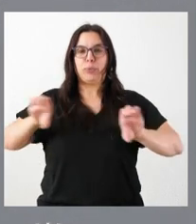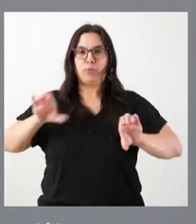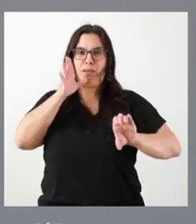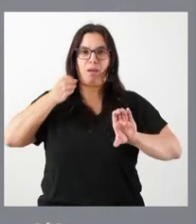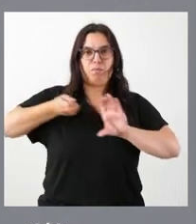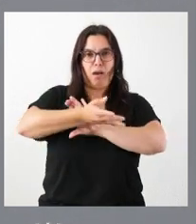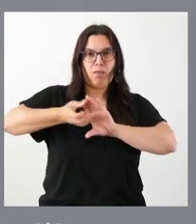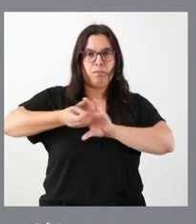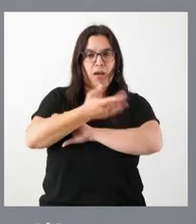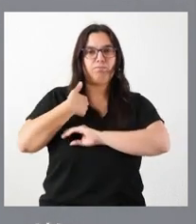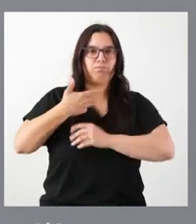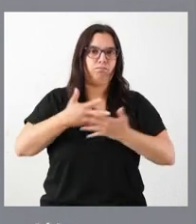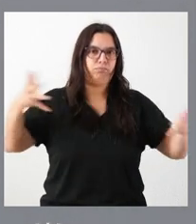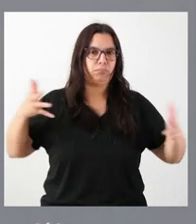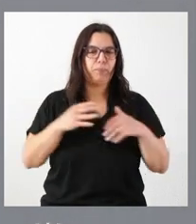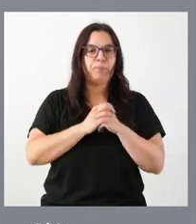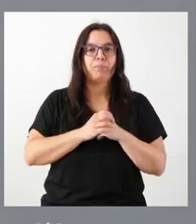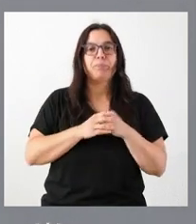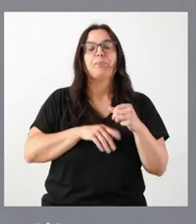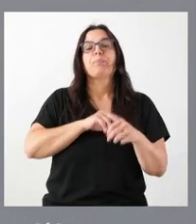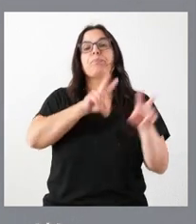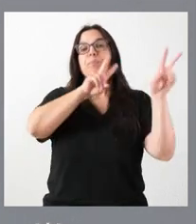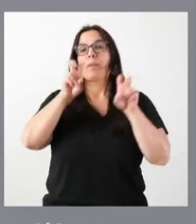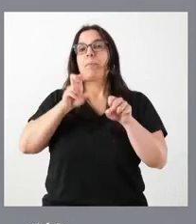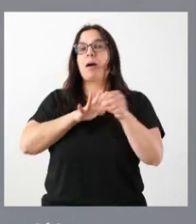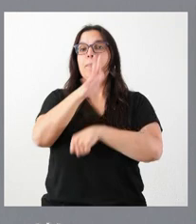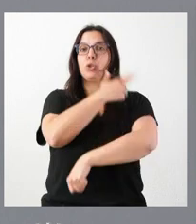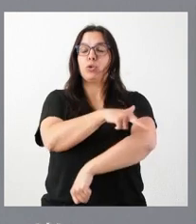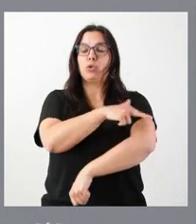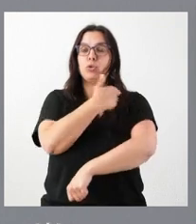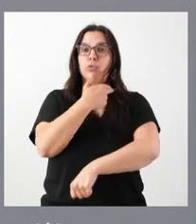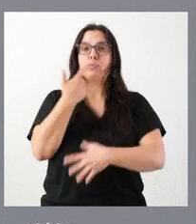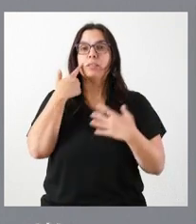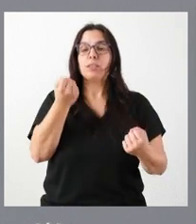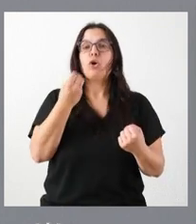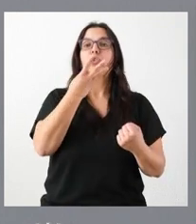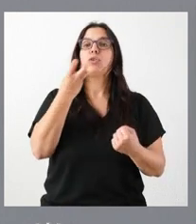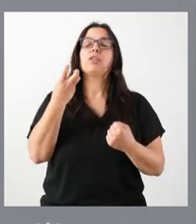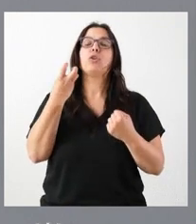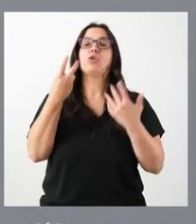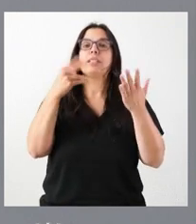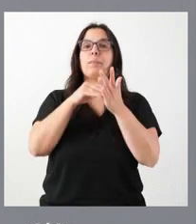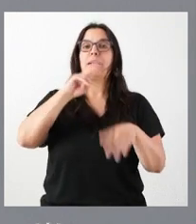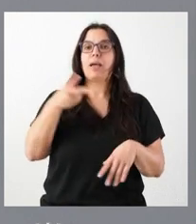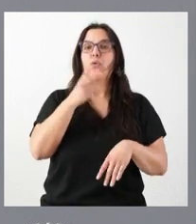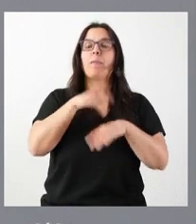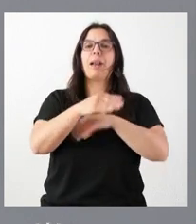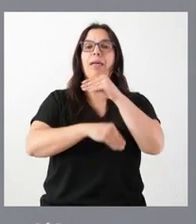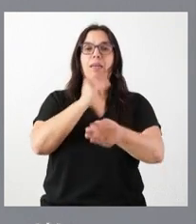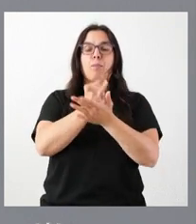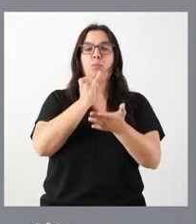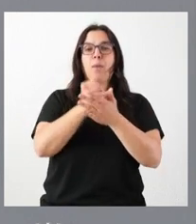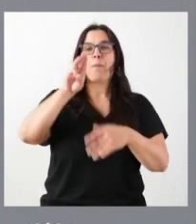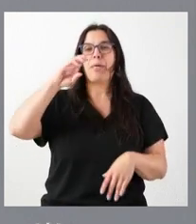magnitud de las mismas. En el ámbito sanitario, 807.000 euros para adquisición de material de pruebas PCR para las